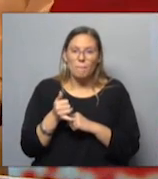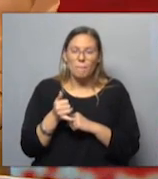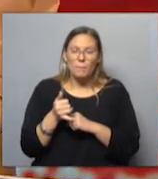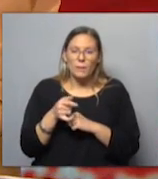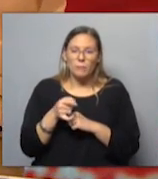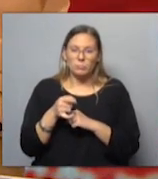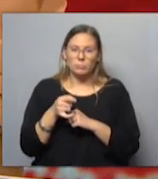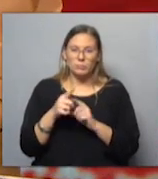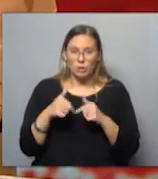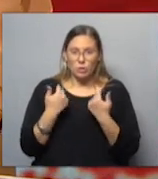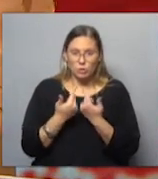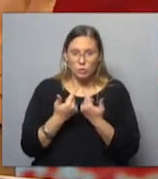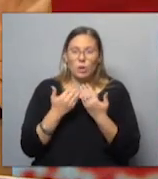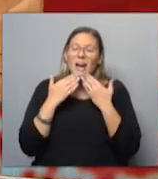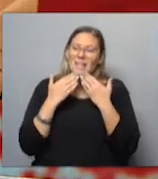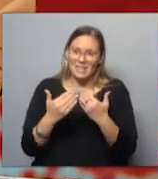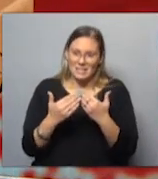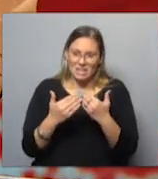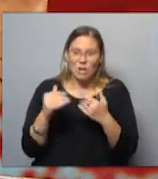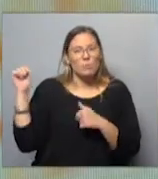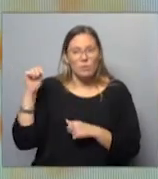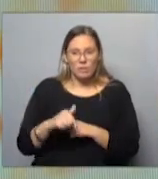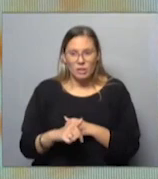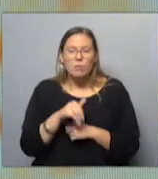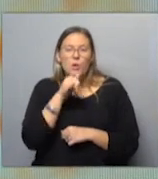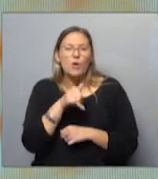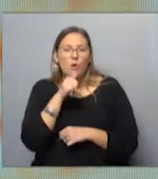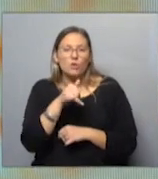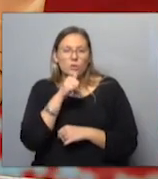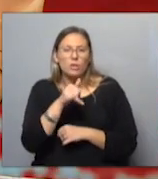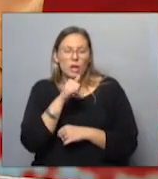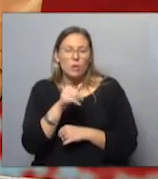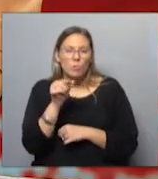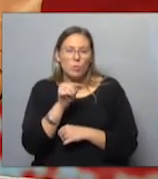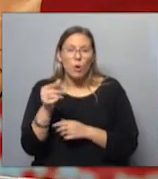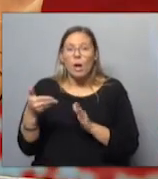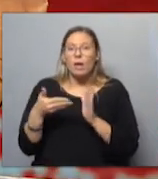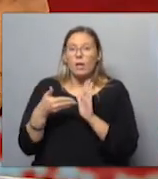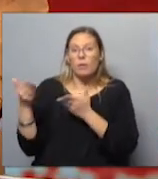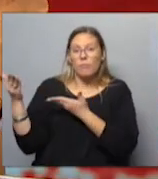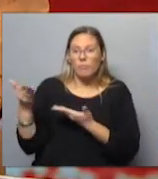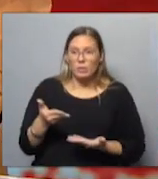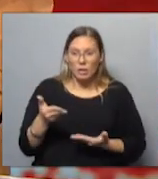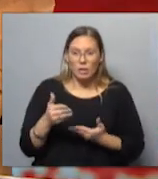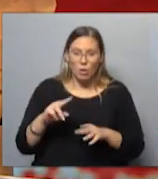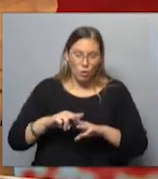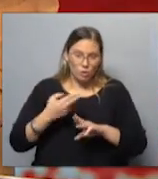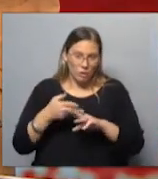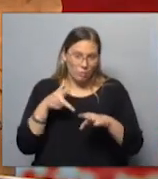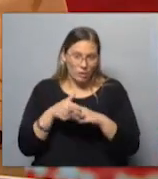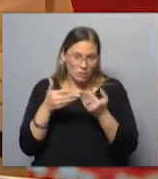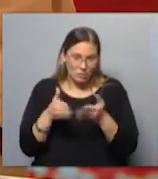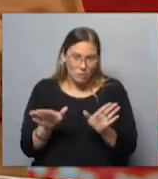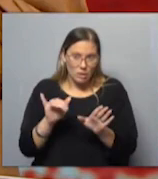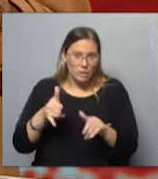parte de nuestro, y de todo el equipo, agradecerles por venir, por contar un poquito, como trató, e invitarlos ahora al reestreno, verdad, porque